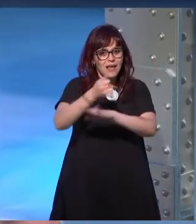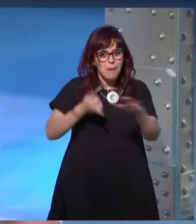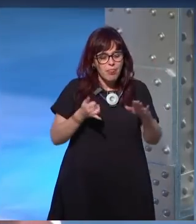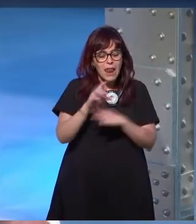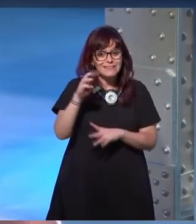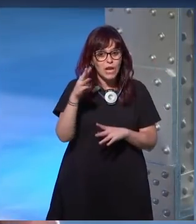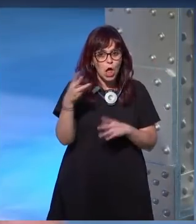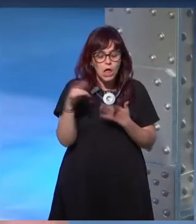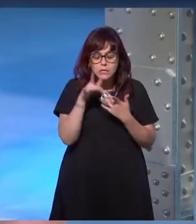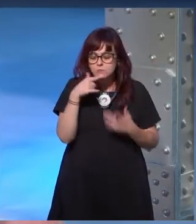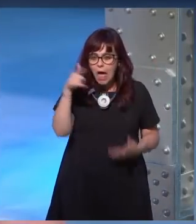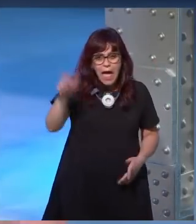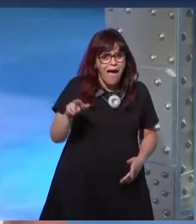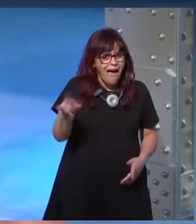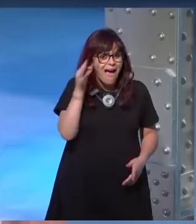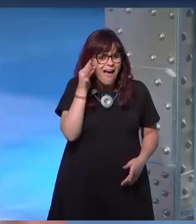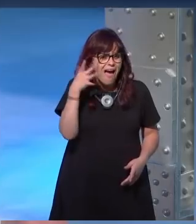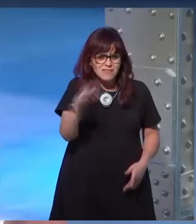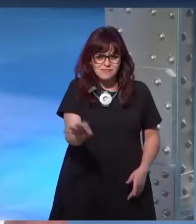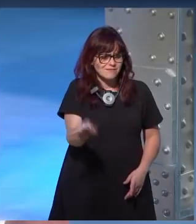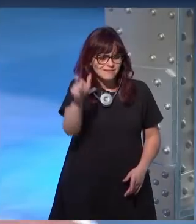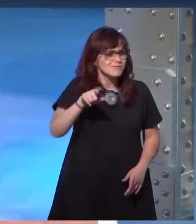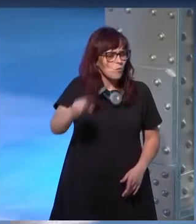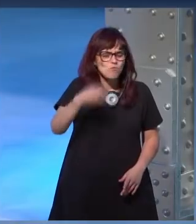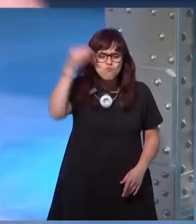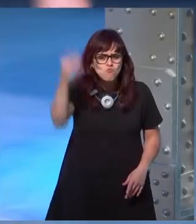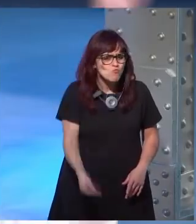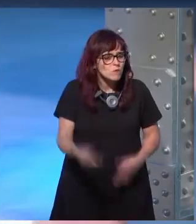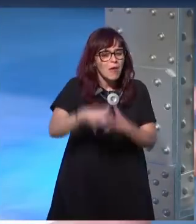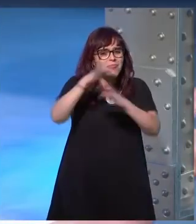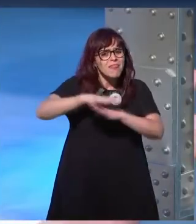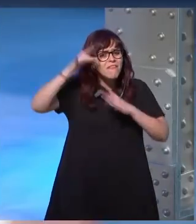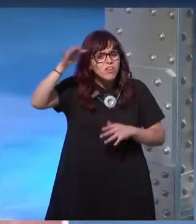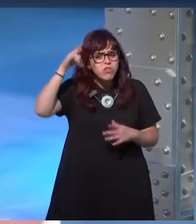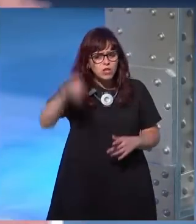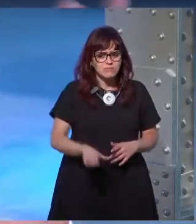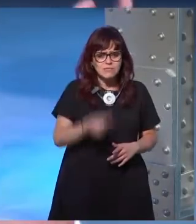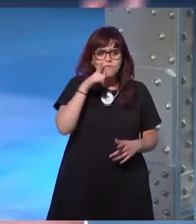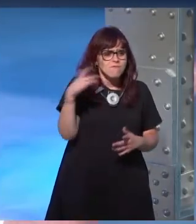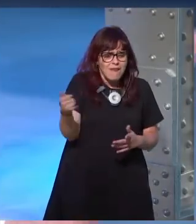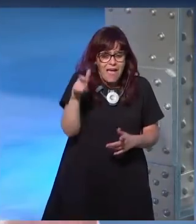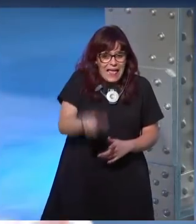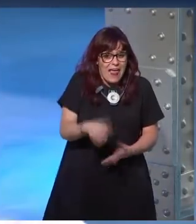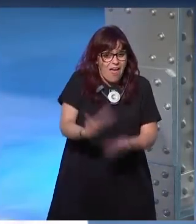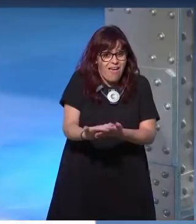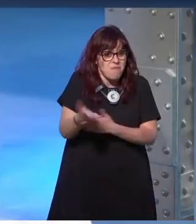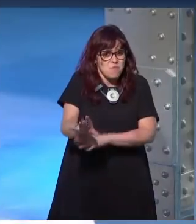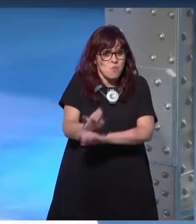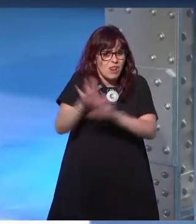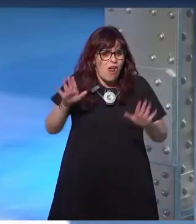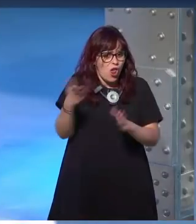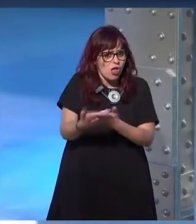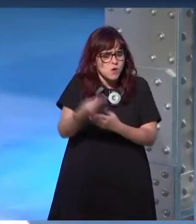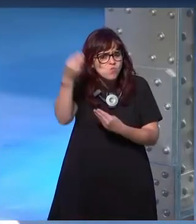estoy ante una maestra estoy viendo a una maestra de la ciencia ficción haciendo una demostración de sus